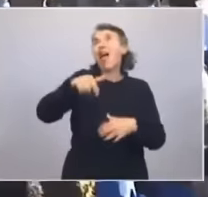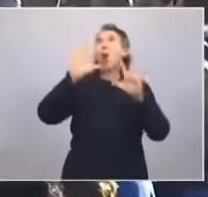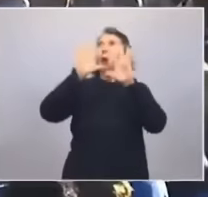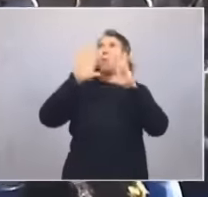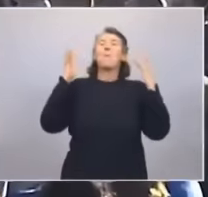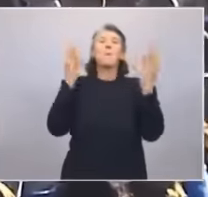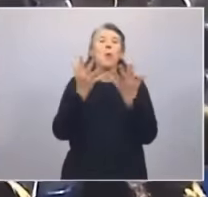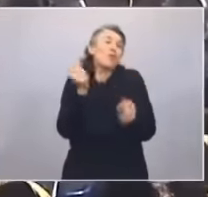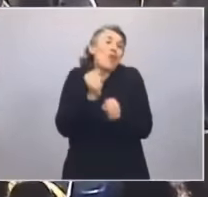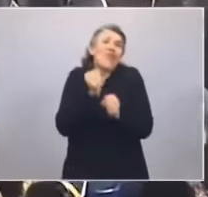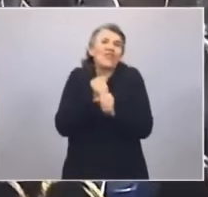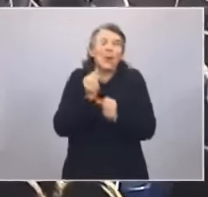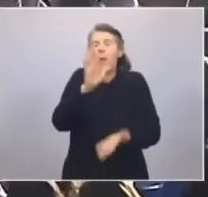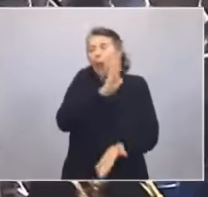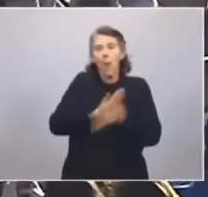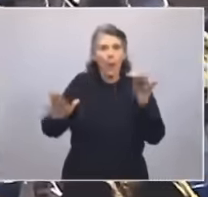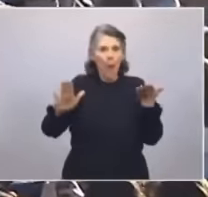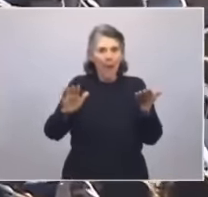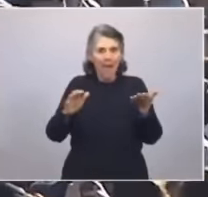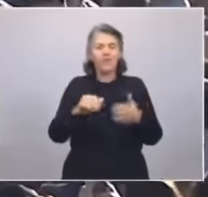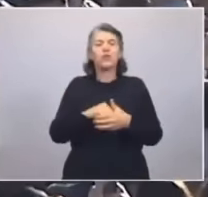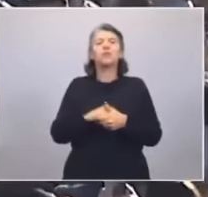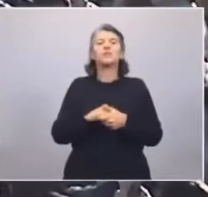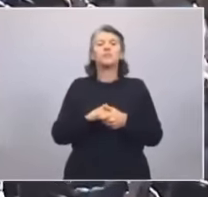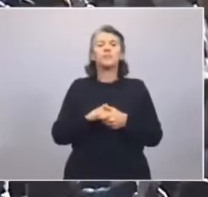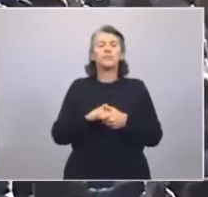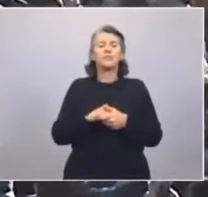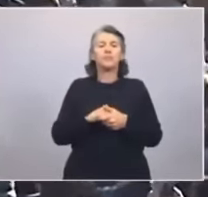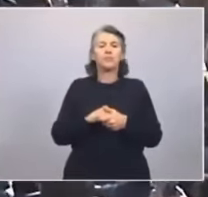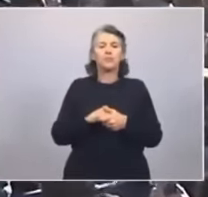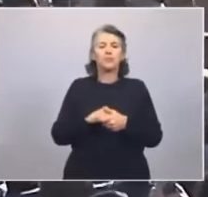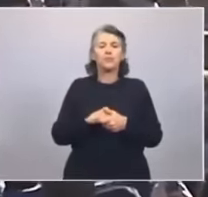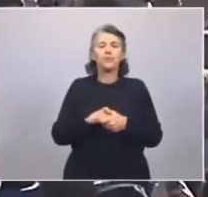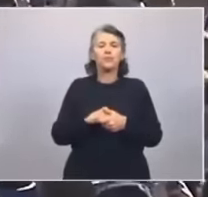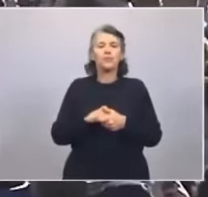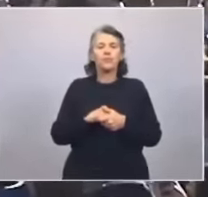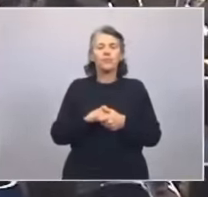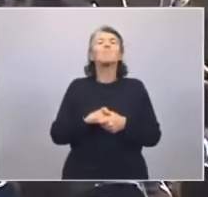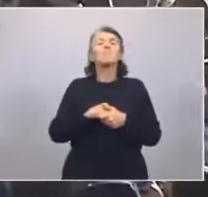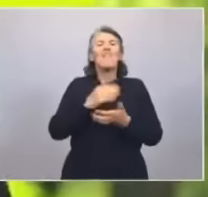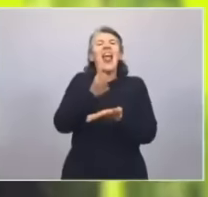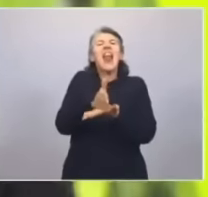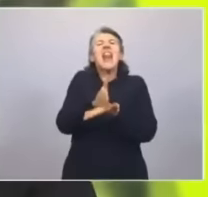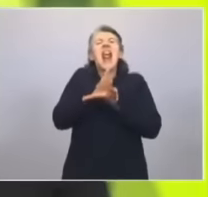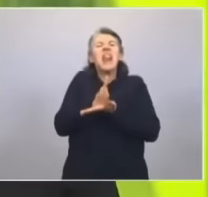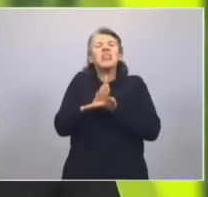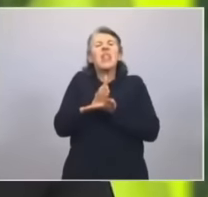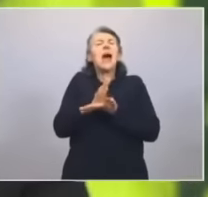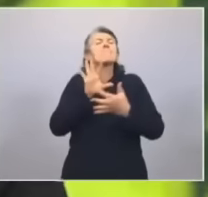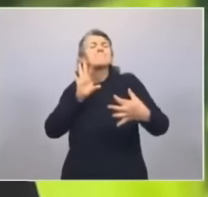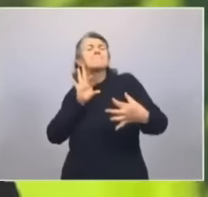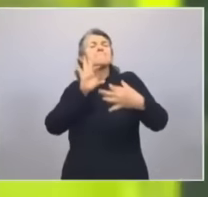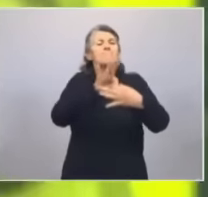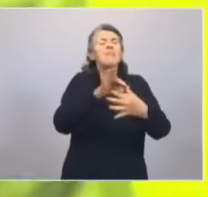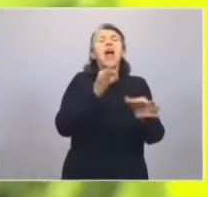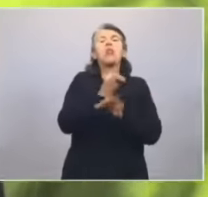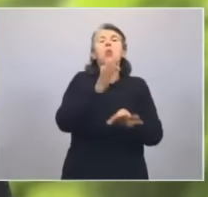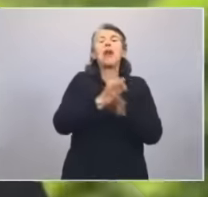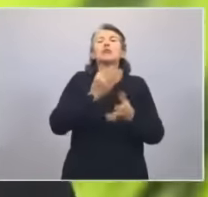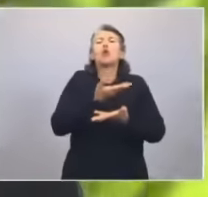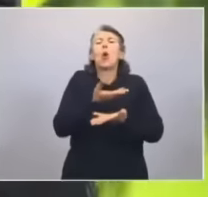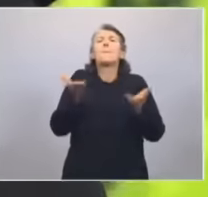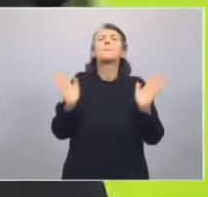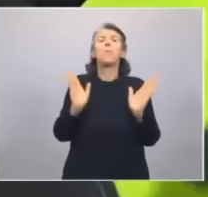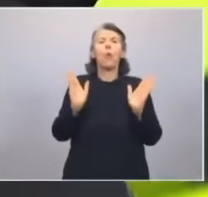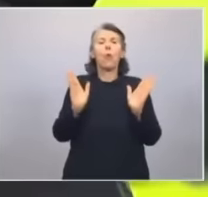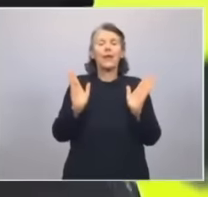trabajo, que venimos a comprometernos y a reafirmar la lealtad en la educación pública a partir